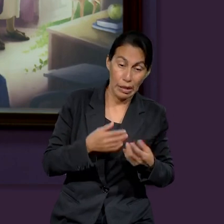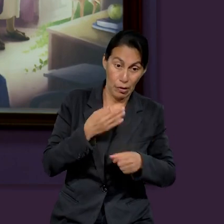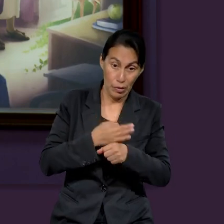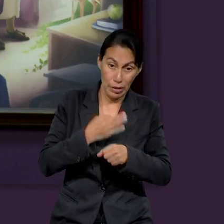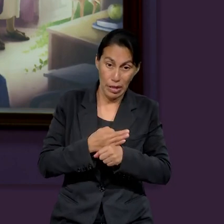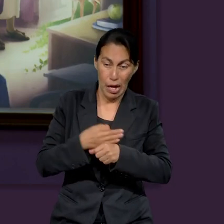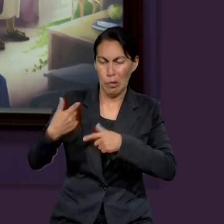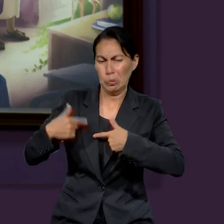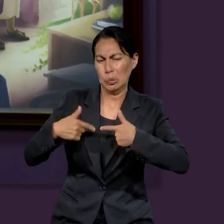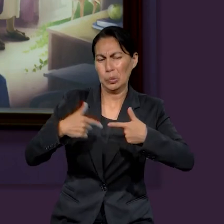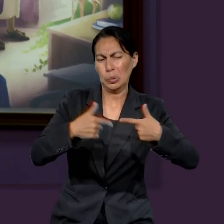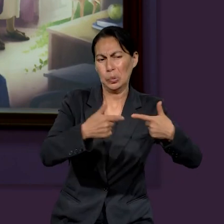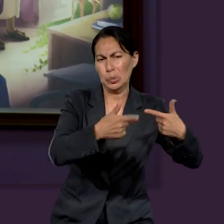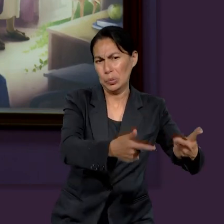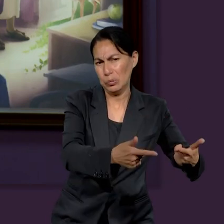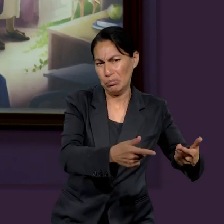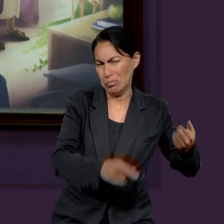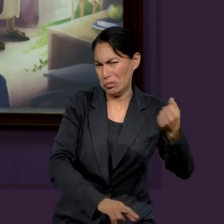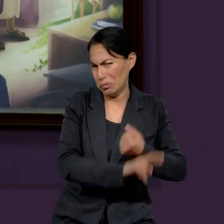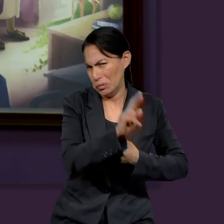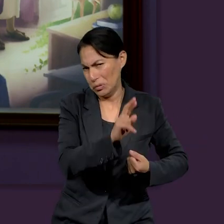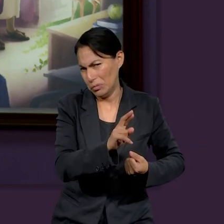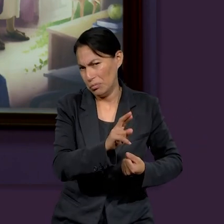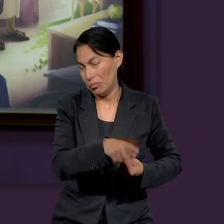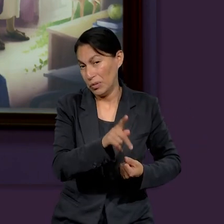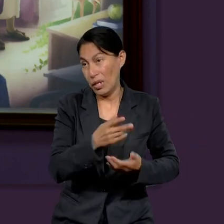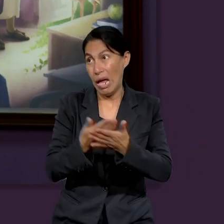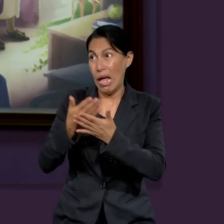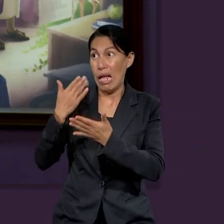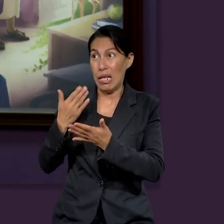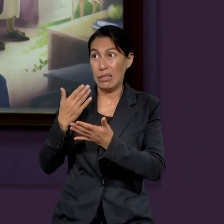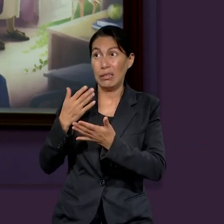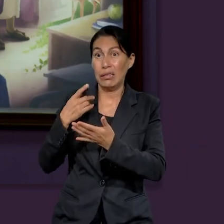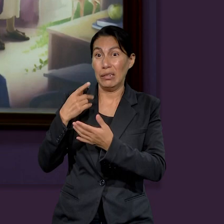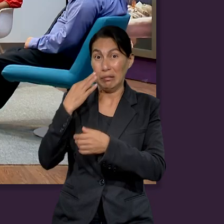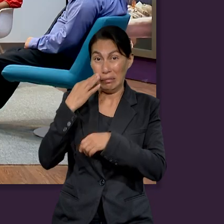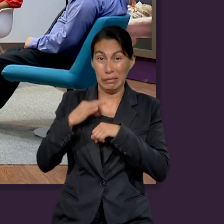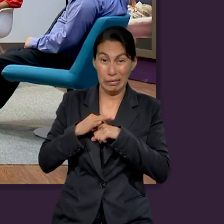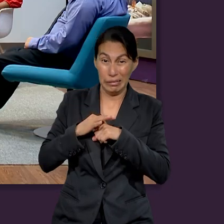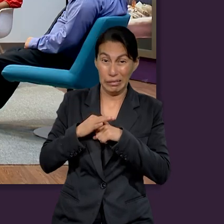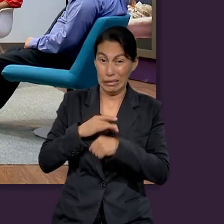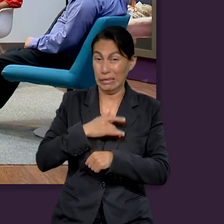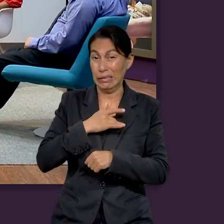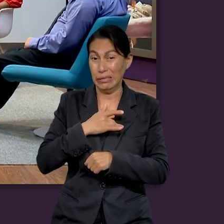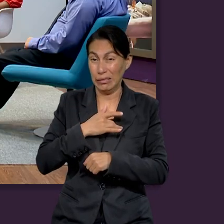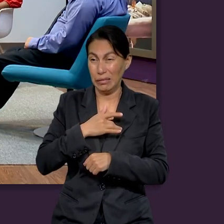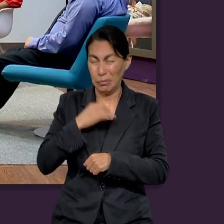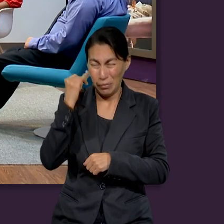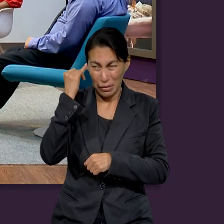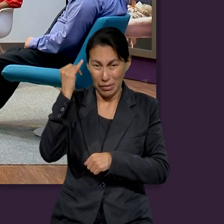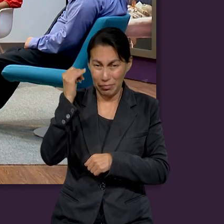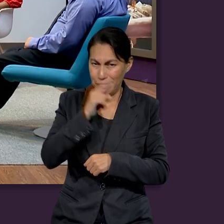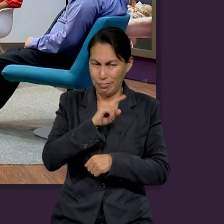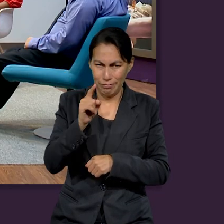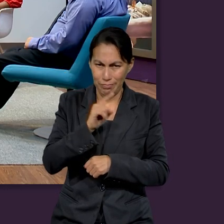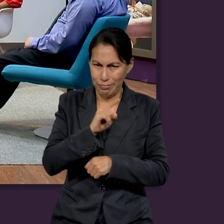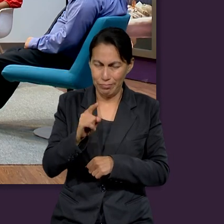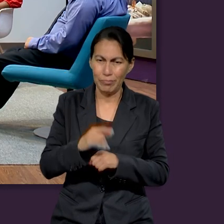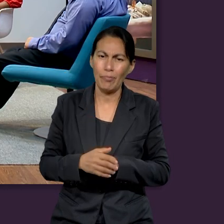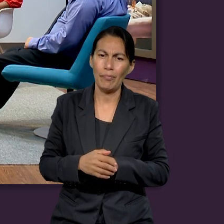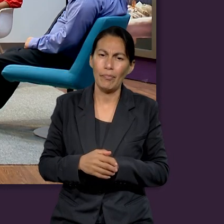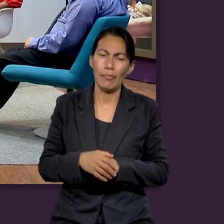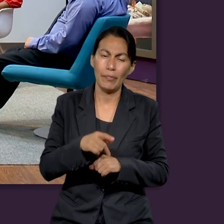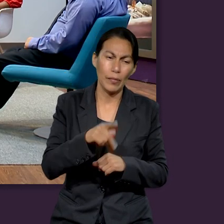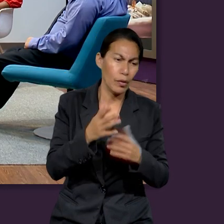está viendo las consecuencias de su rebelión, claro que sí. Pero en ese momento no lo vio. Pero ahora que lo ve, trata de dar lo mismo